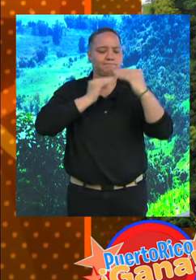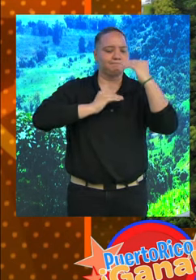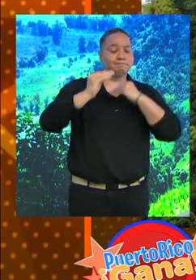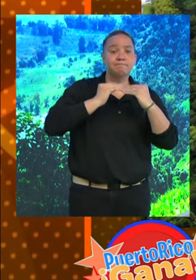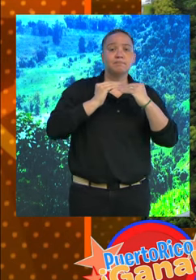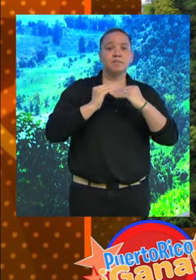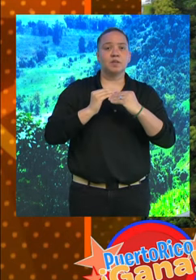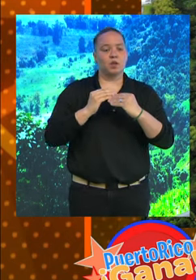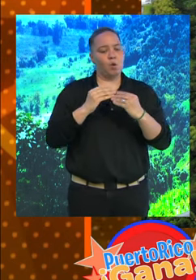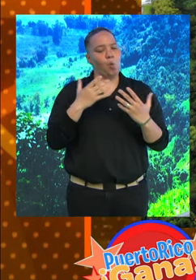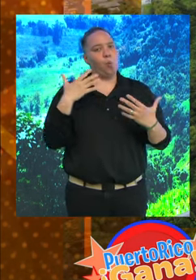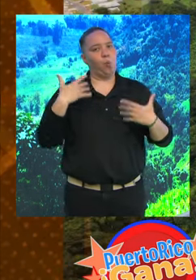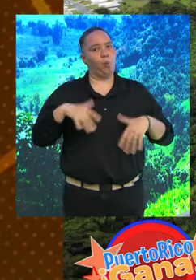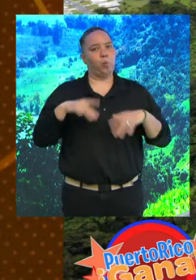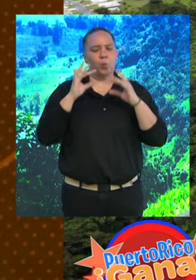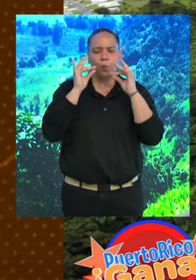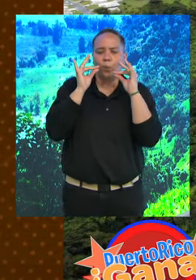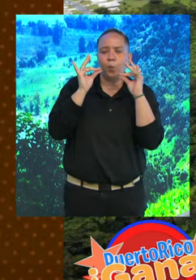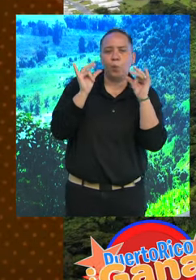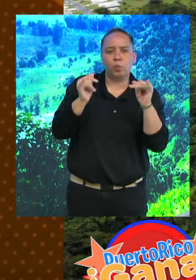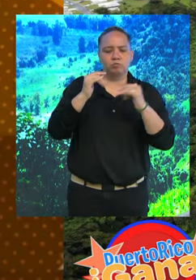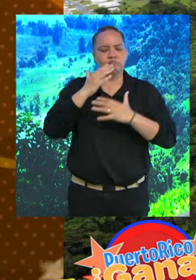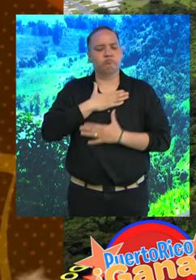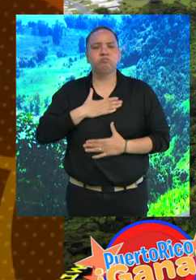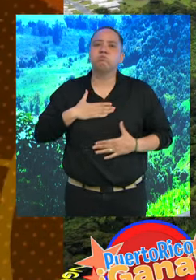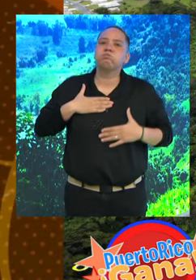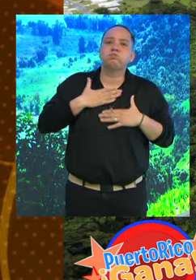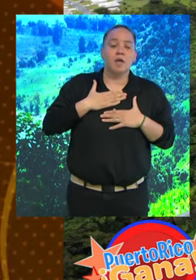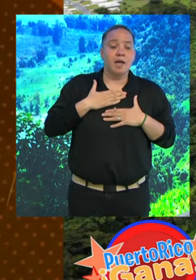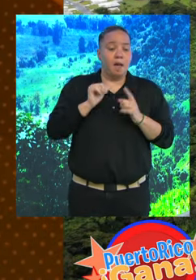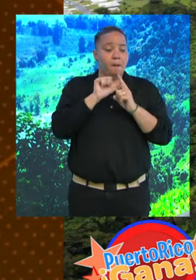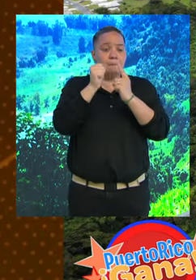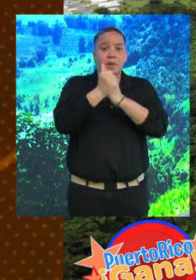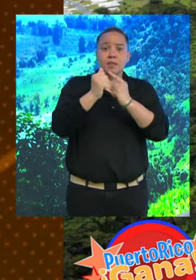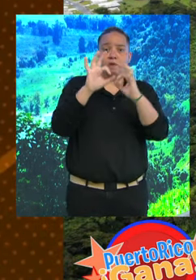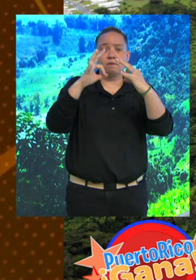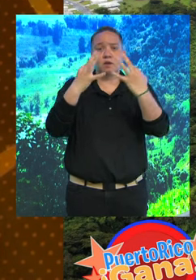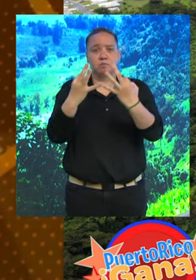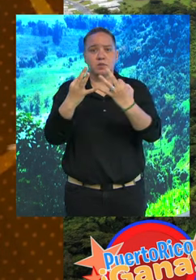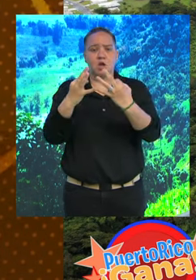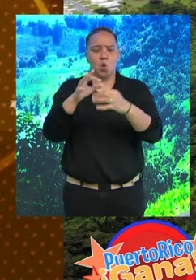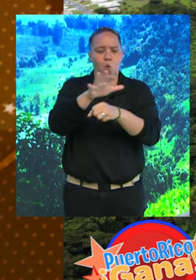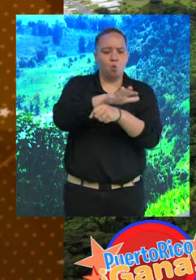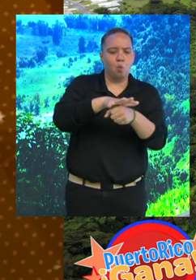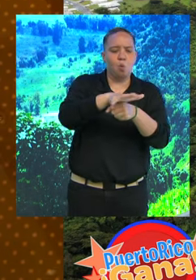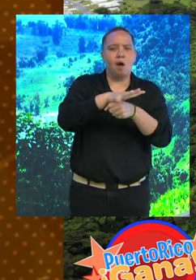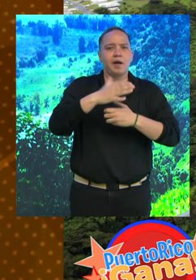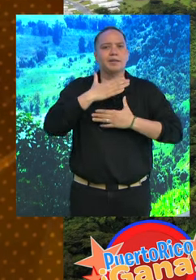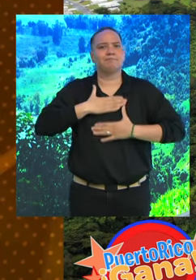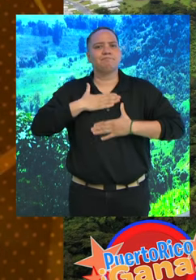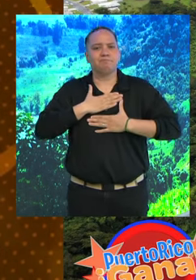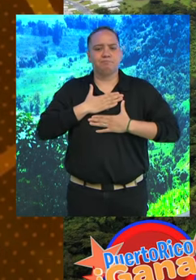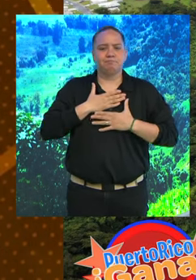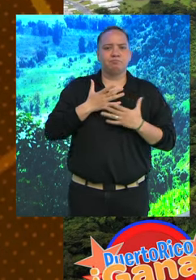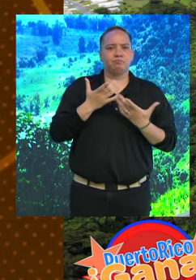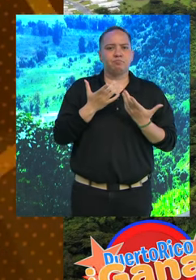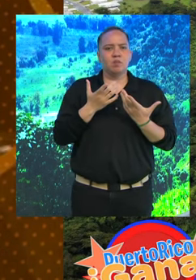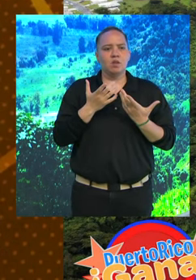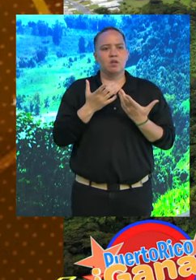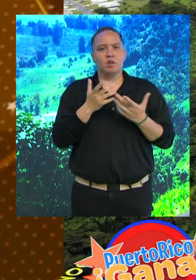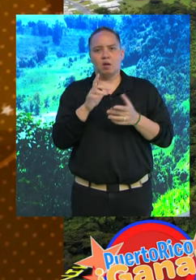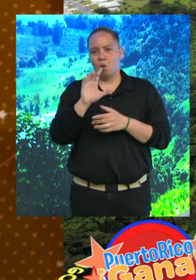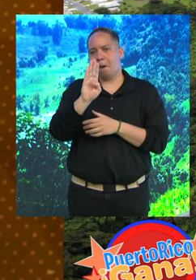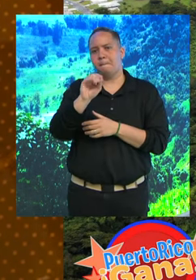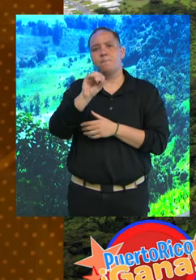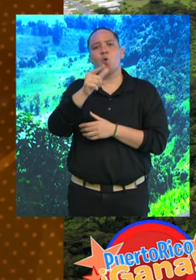Aquí se come bien, ahí se pasa bien. Un ambiente familiar con áreas recreativas. Tienen carreras de lo que son los boogies.